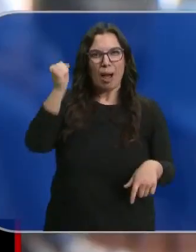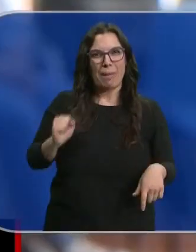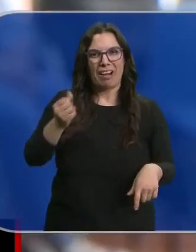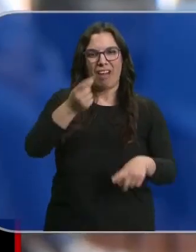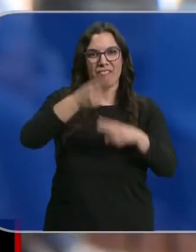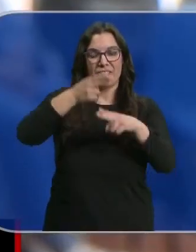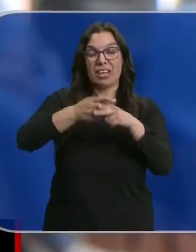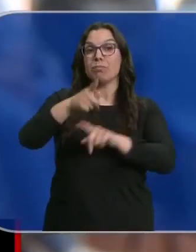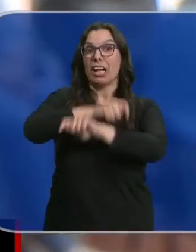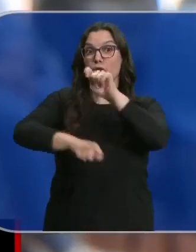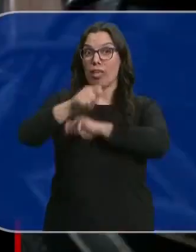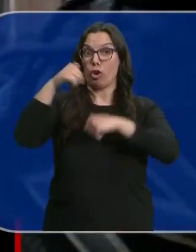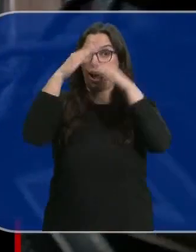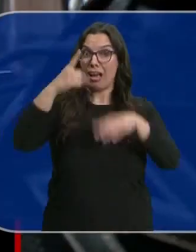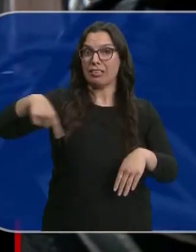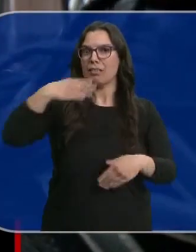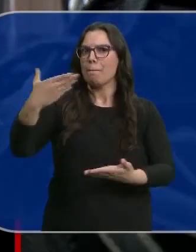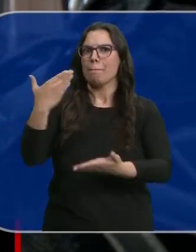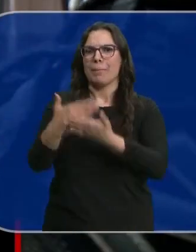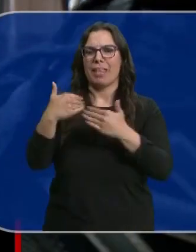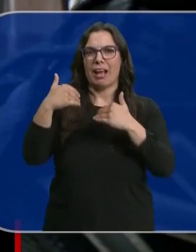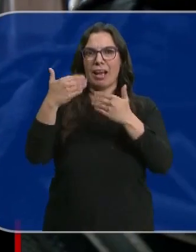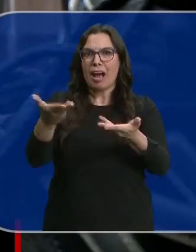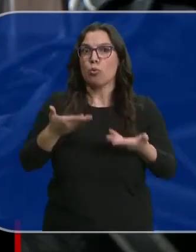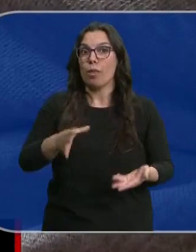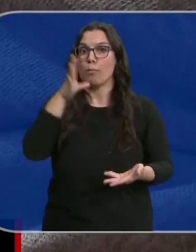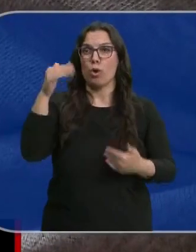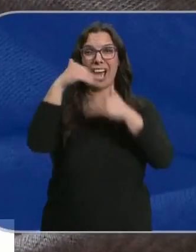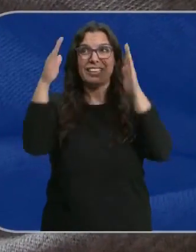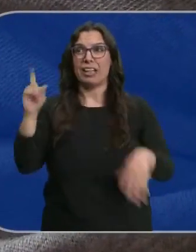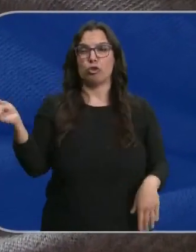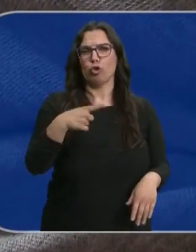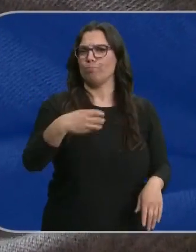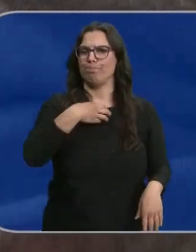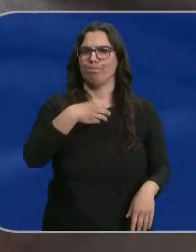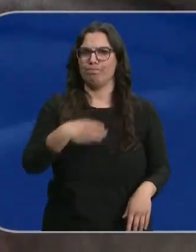asociaciones de rehabilitación piden ayuda porque no pueden atender todas las demandas.